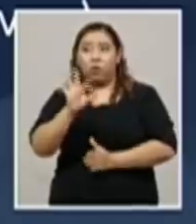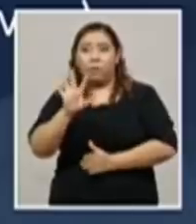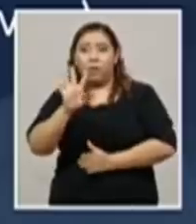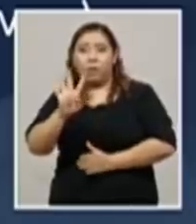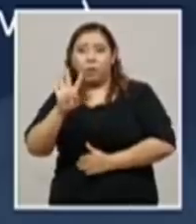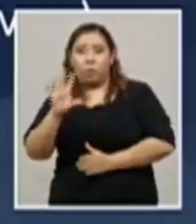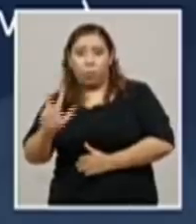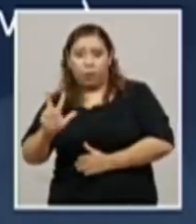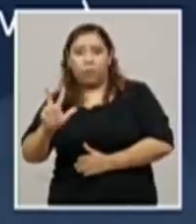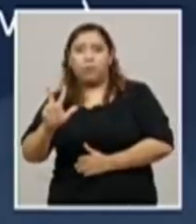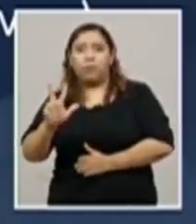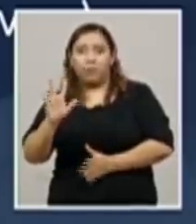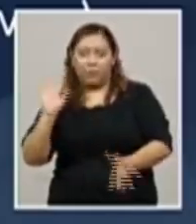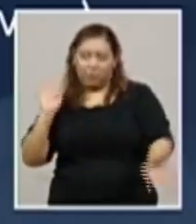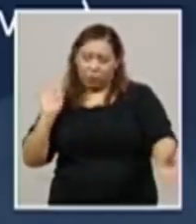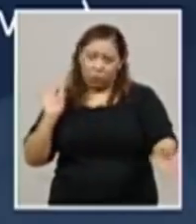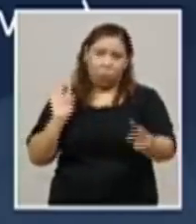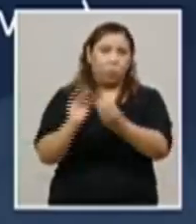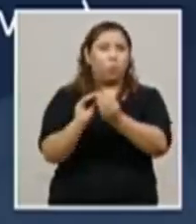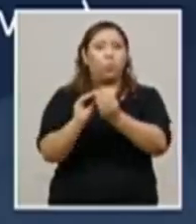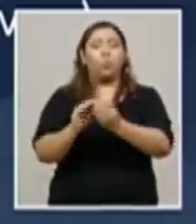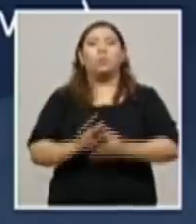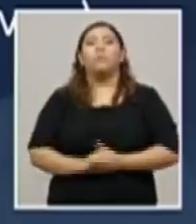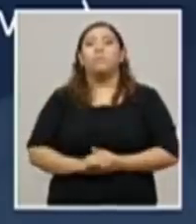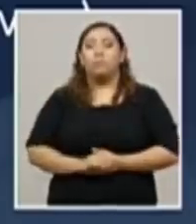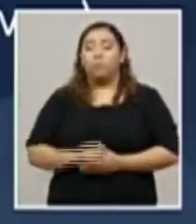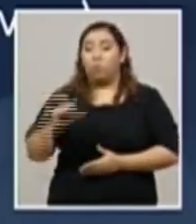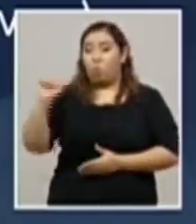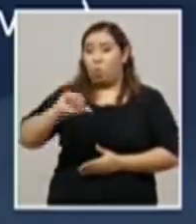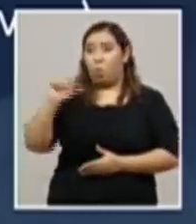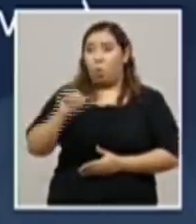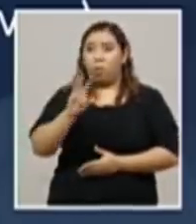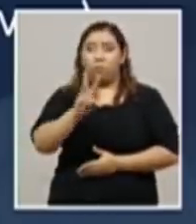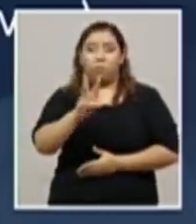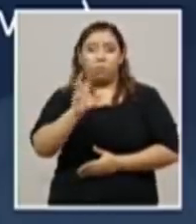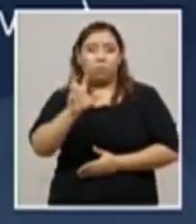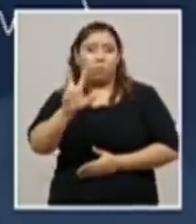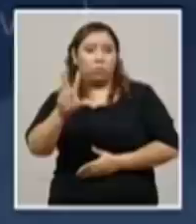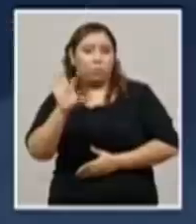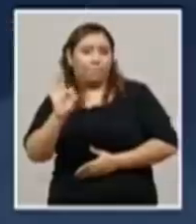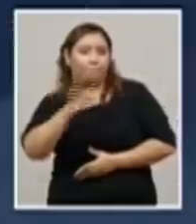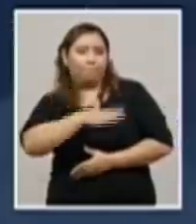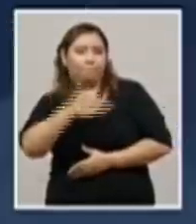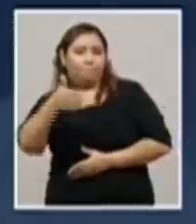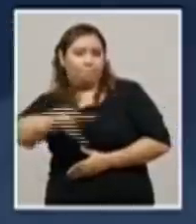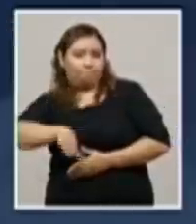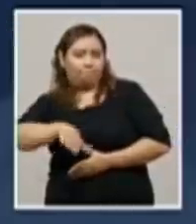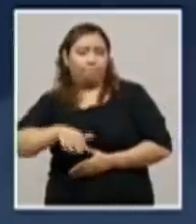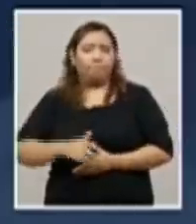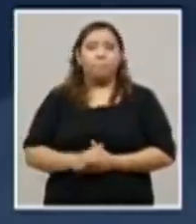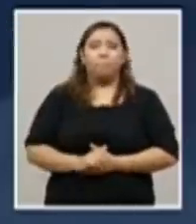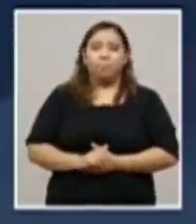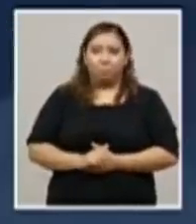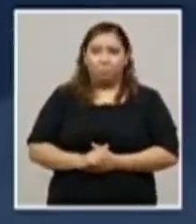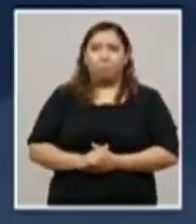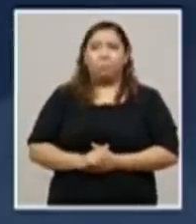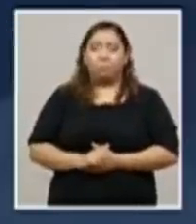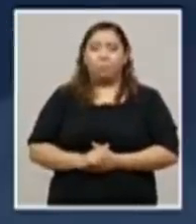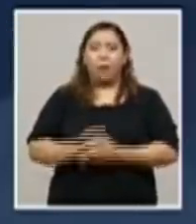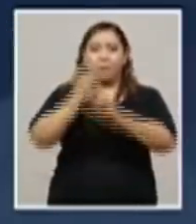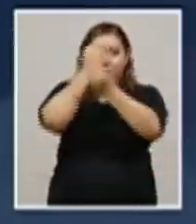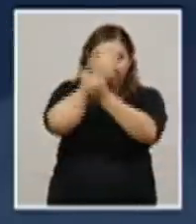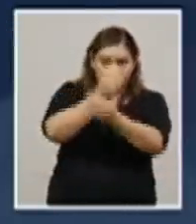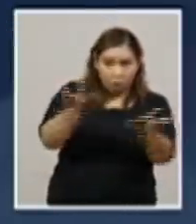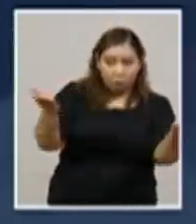coronavirus. Hoy, sumamos un total de 639 fallecidos. Me complace compartir